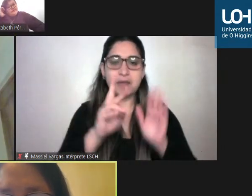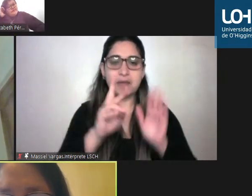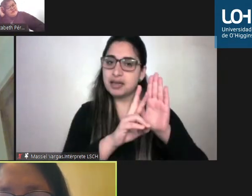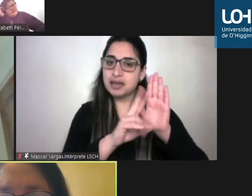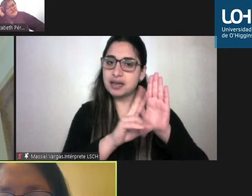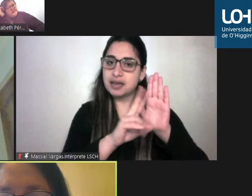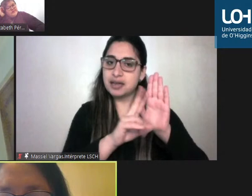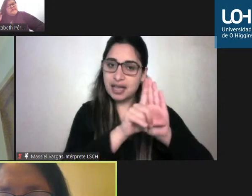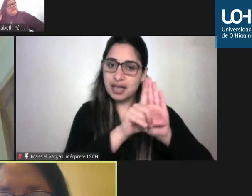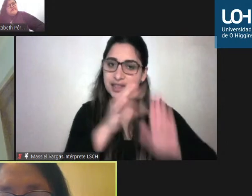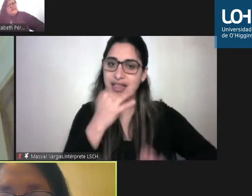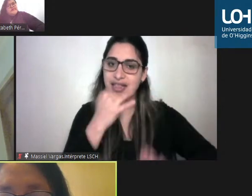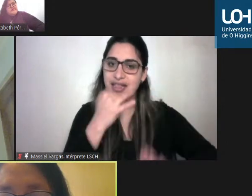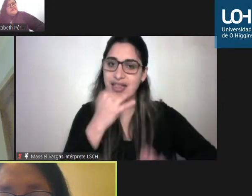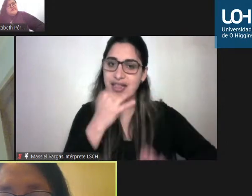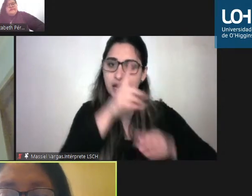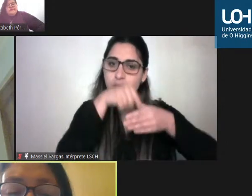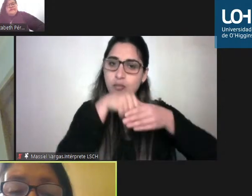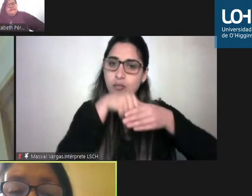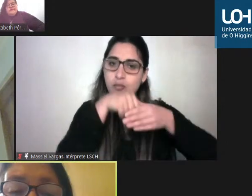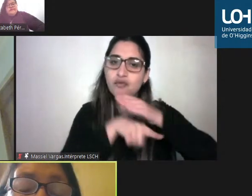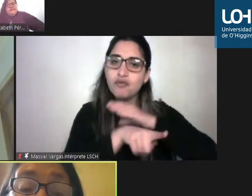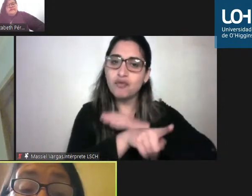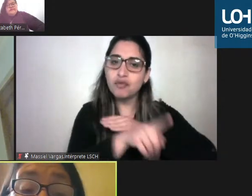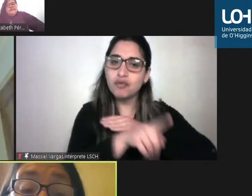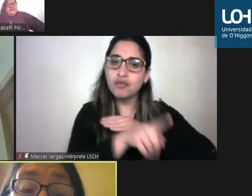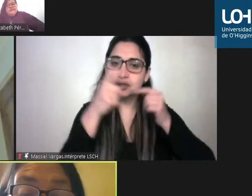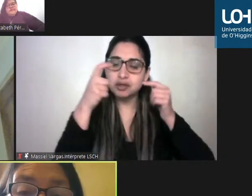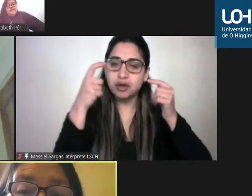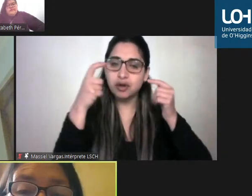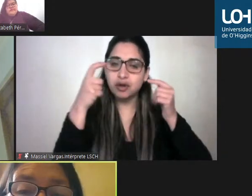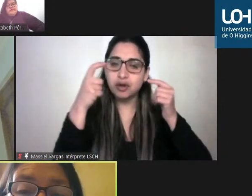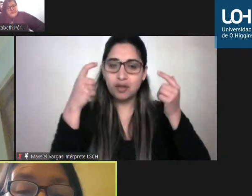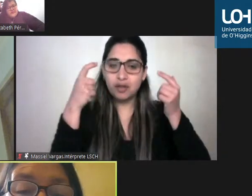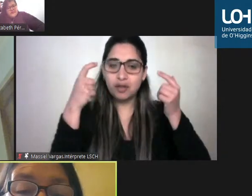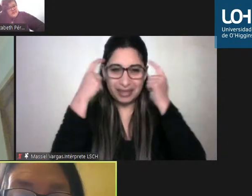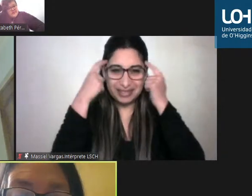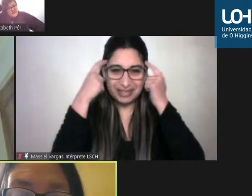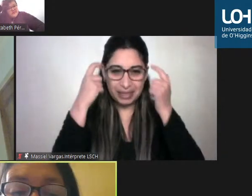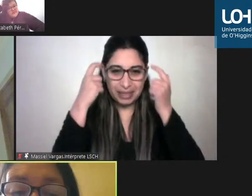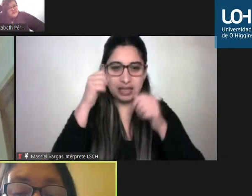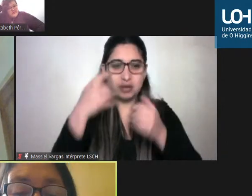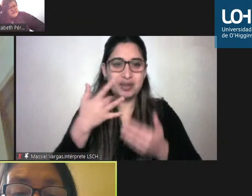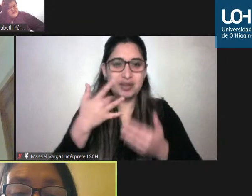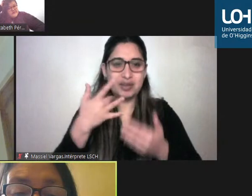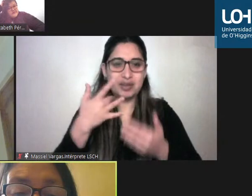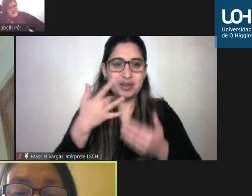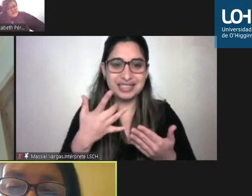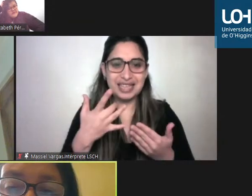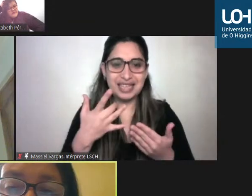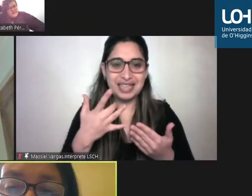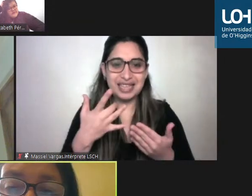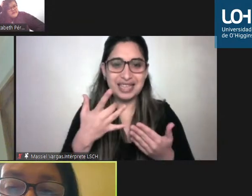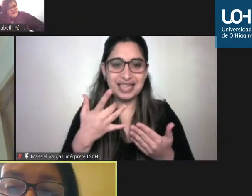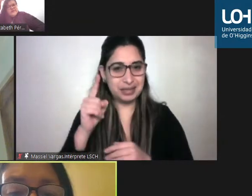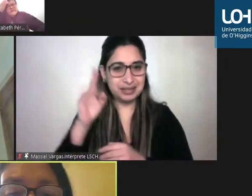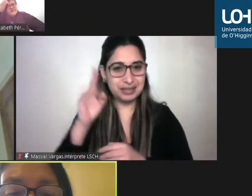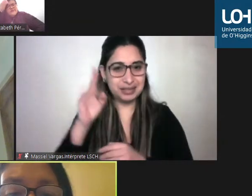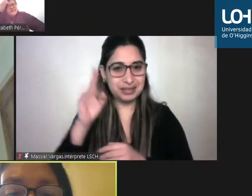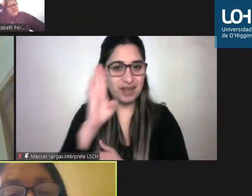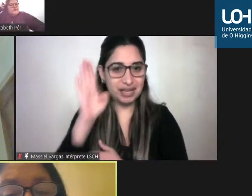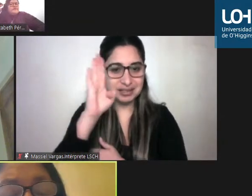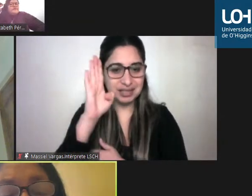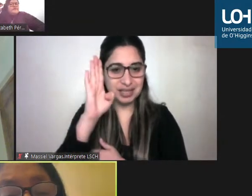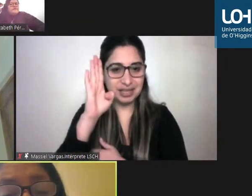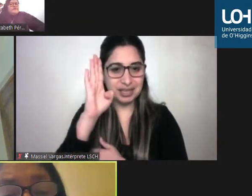que haber acá un profundo convencimiento de lo que significa la riqueza fíjate que los brasileños hablan